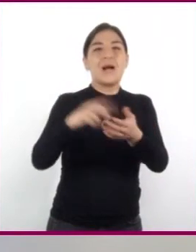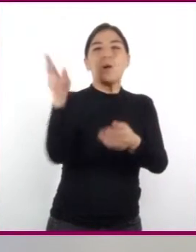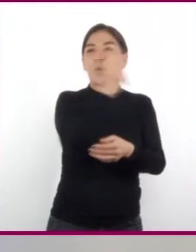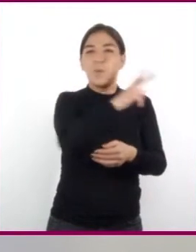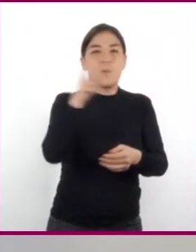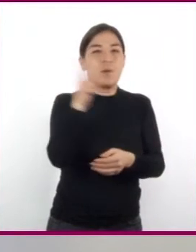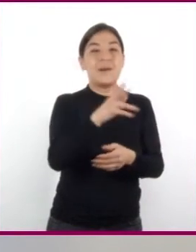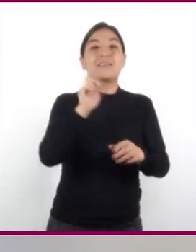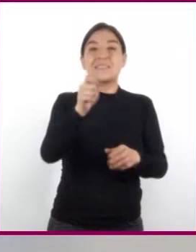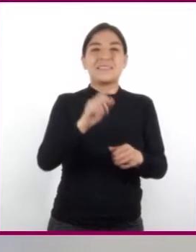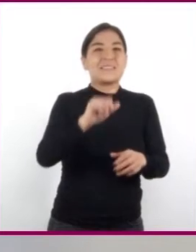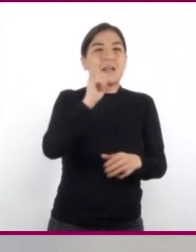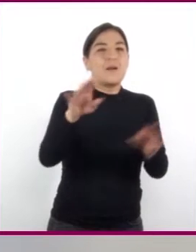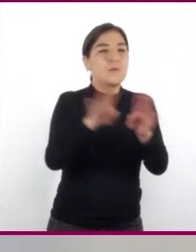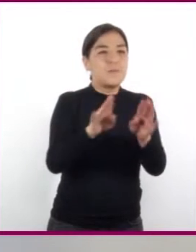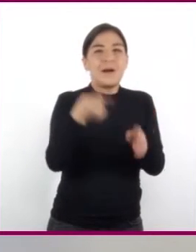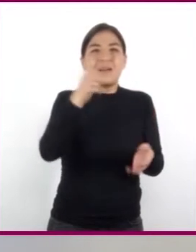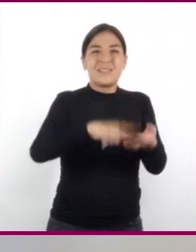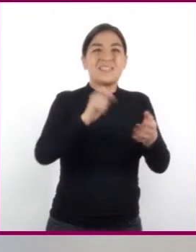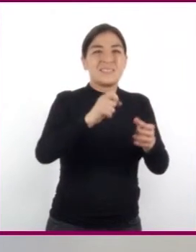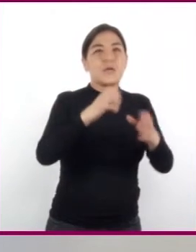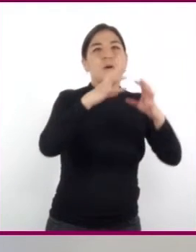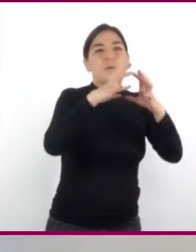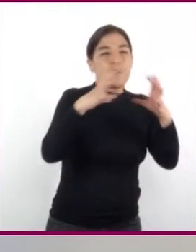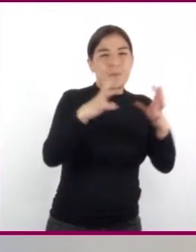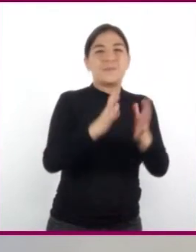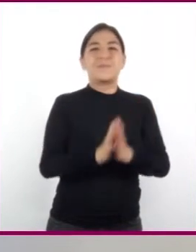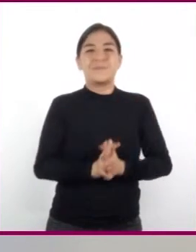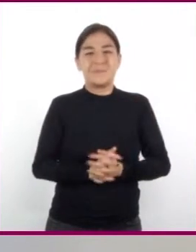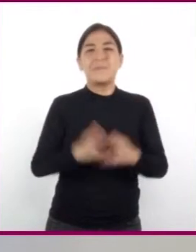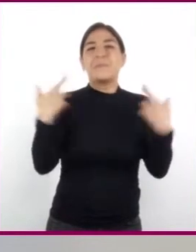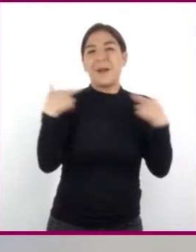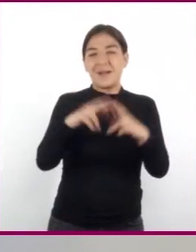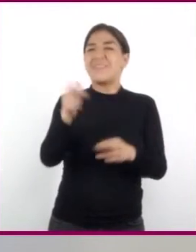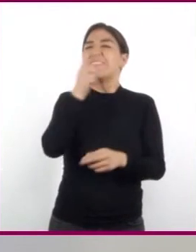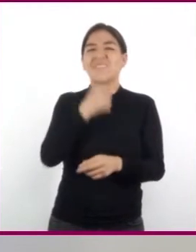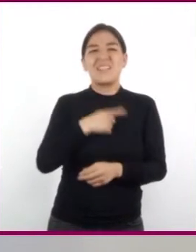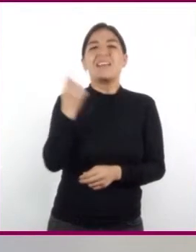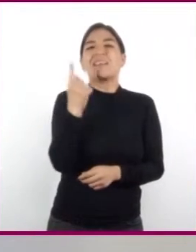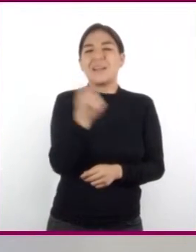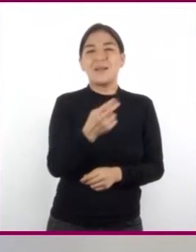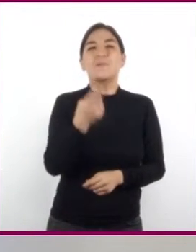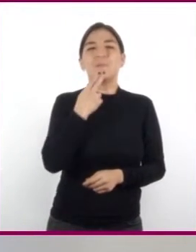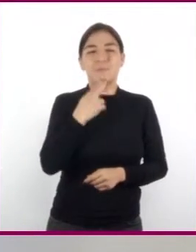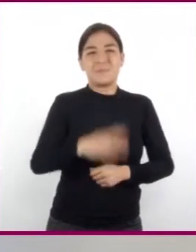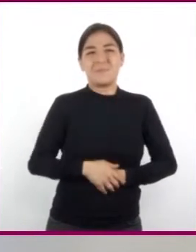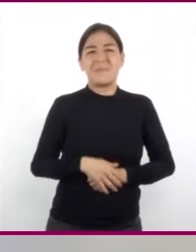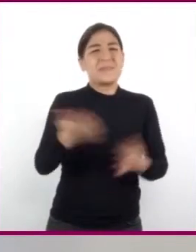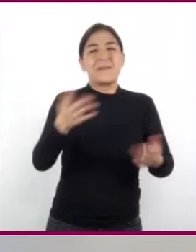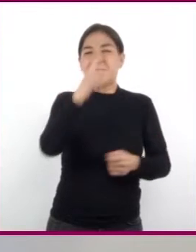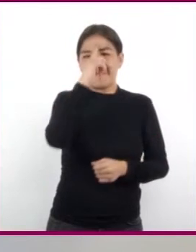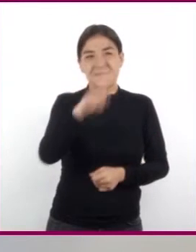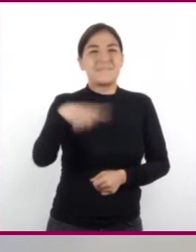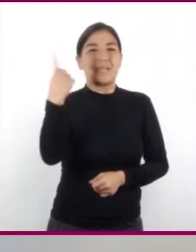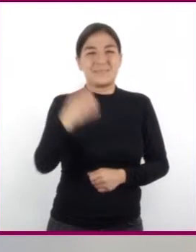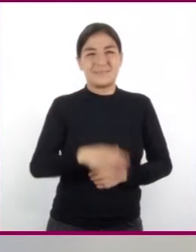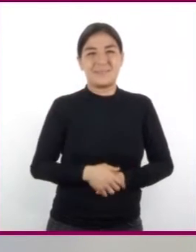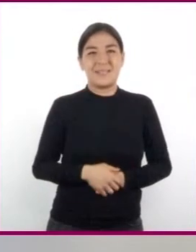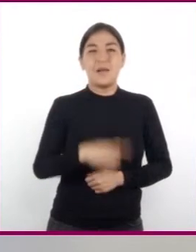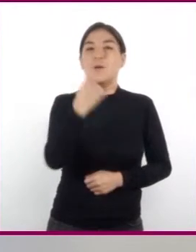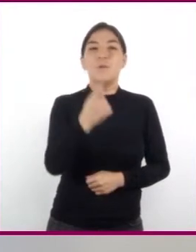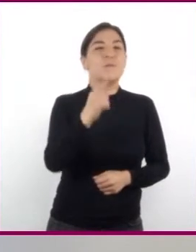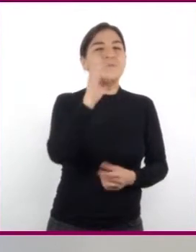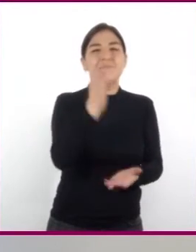no tengan nada inflamable cerca. Díganos, maestra, ¿qué vamos a utilizar? Es muy sencillo. Tan solo